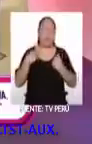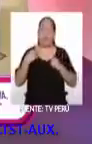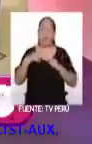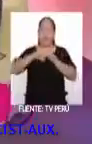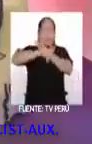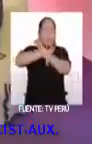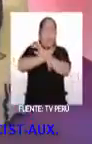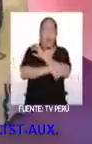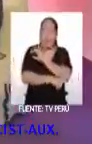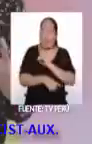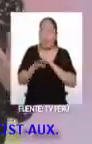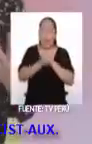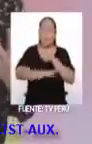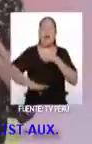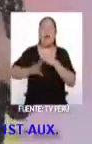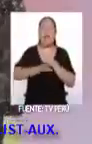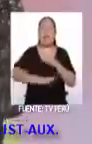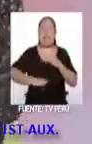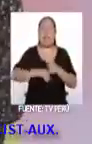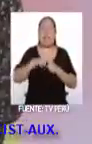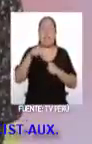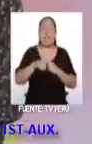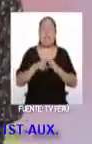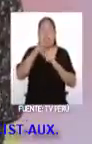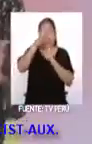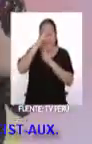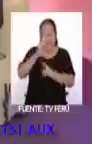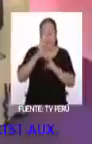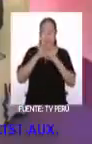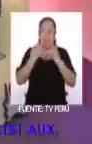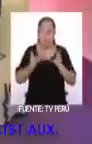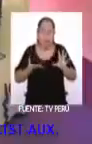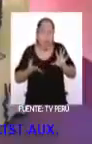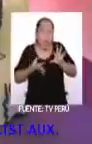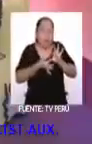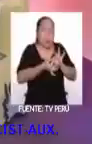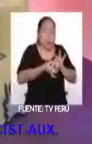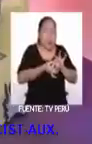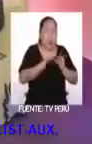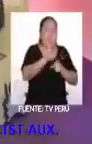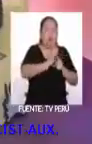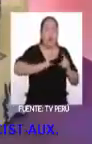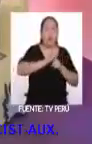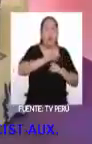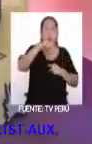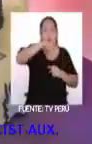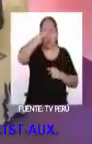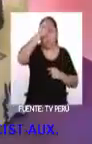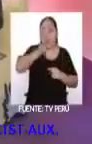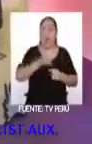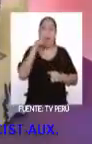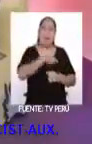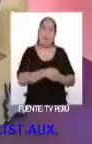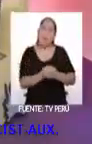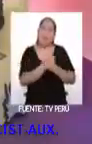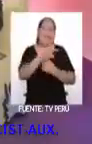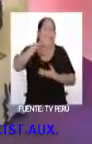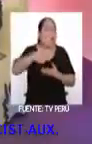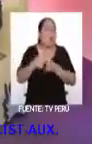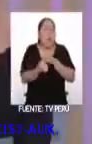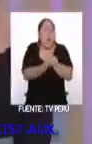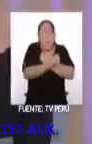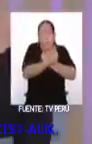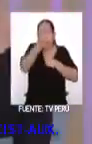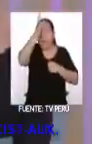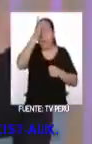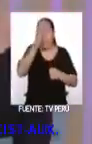bastante en cuenta. Y creo que eso, como que se conecta bastante con la cultura peruana y latina. Porque todos aquí llamamos a nuestros padres, son nuestra